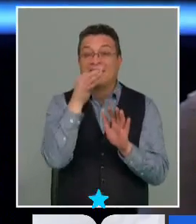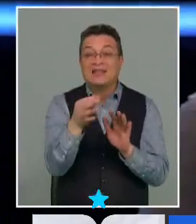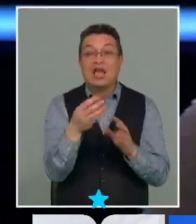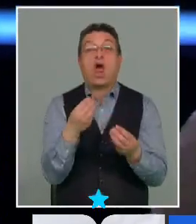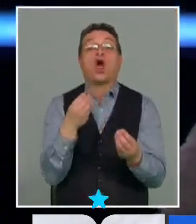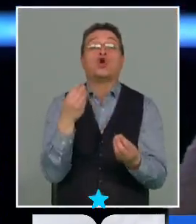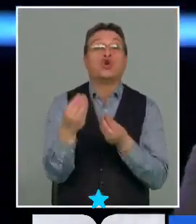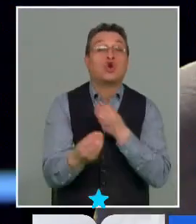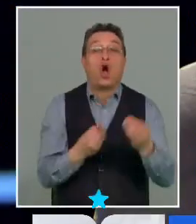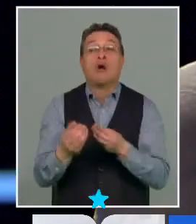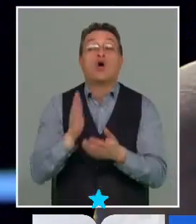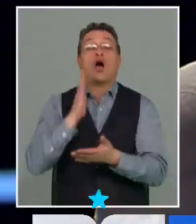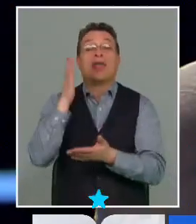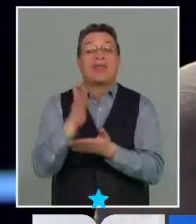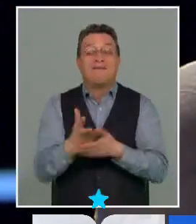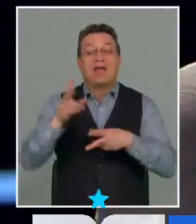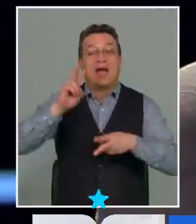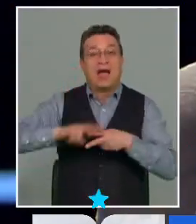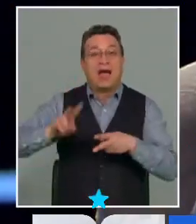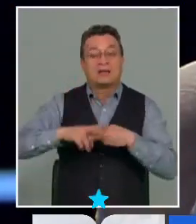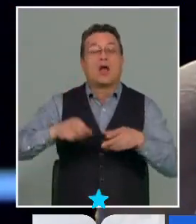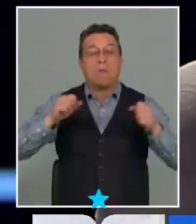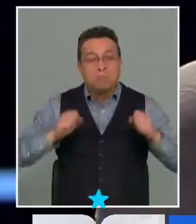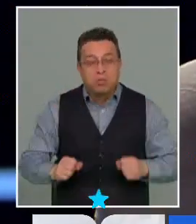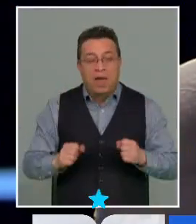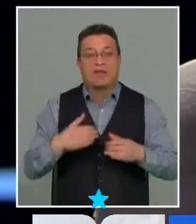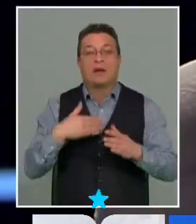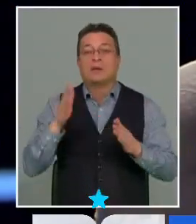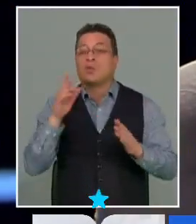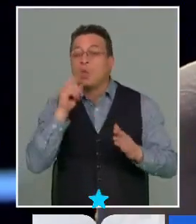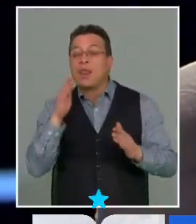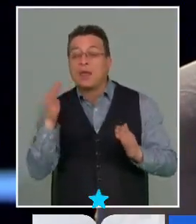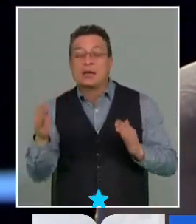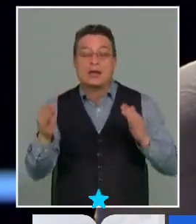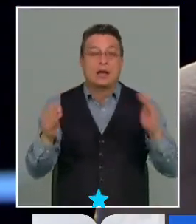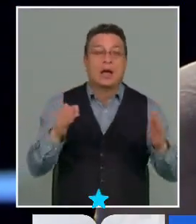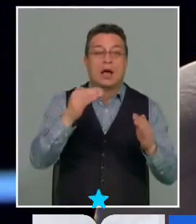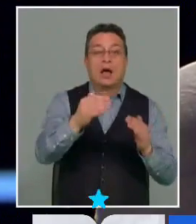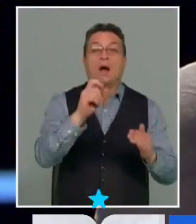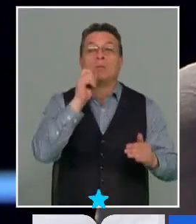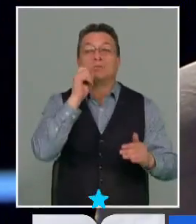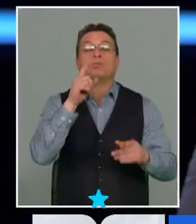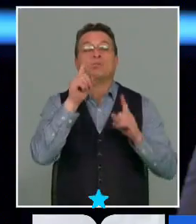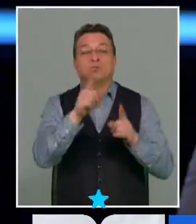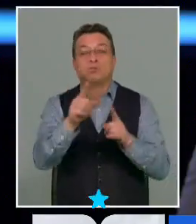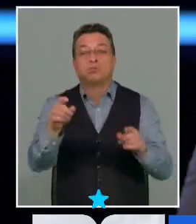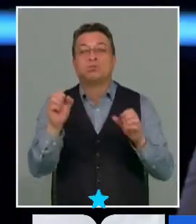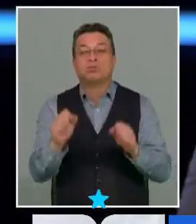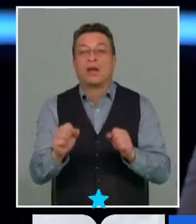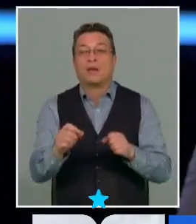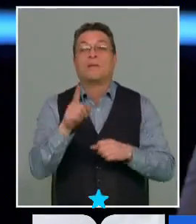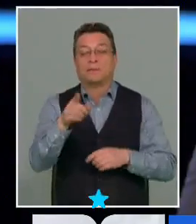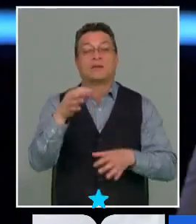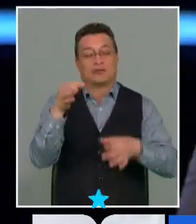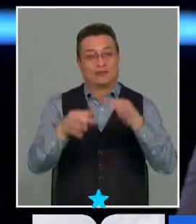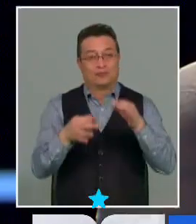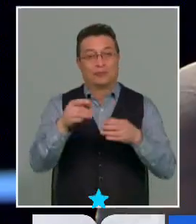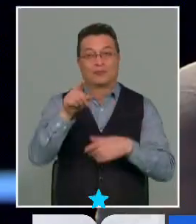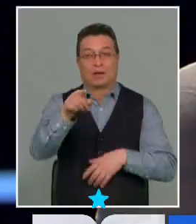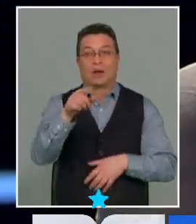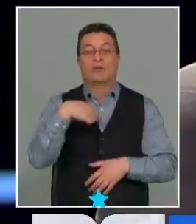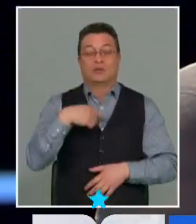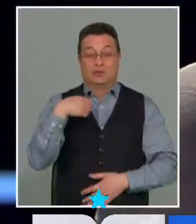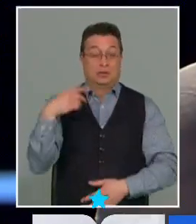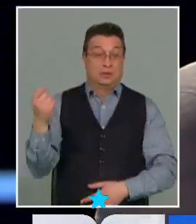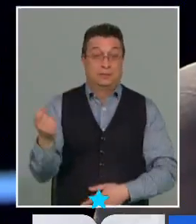debiera materializarse la posibilidad de establecer los márgenes y quiénes debieran a través de la Comisión Territorial Indígena que se establece la vigésima. No, través de